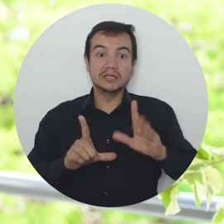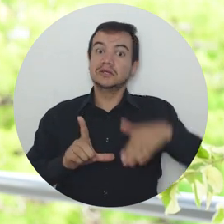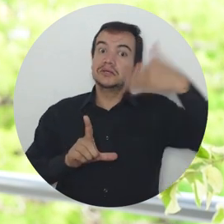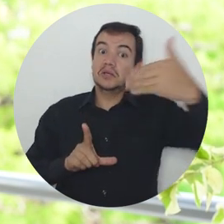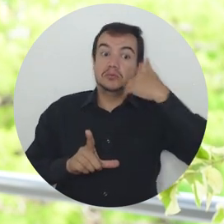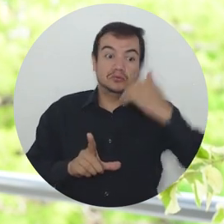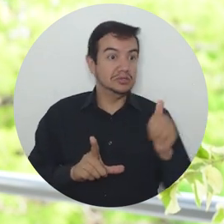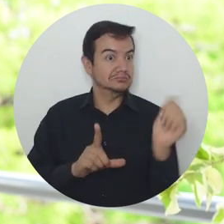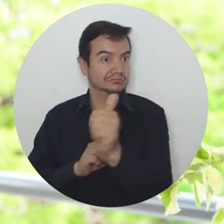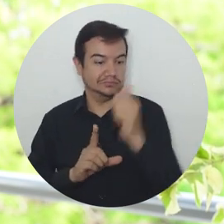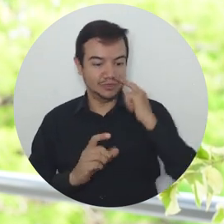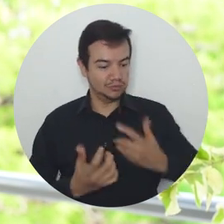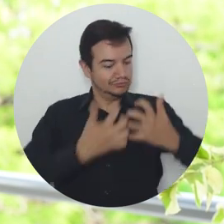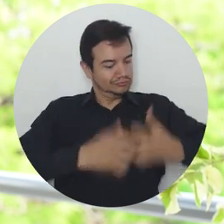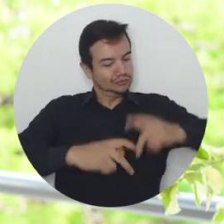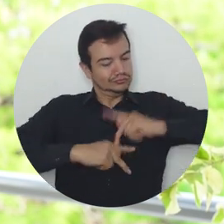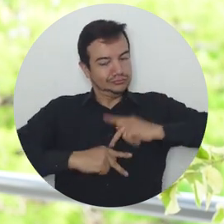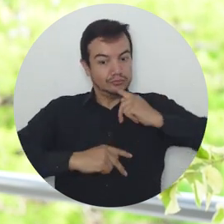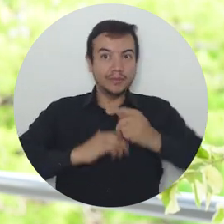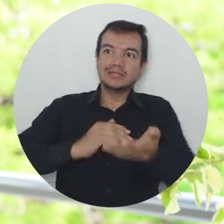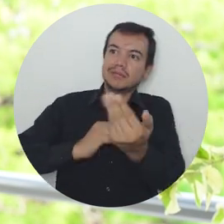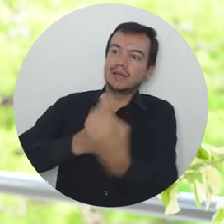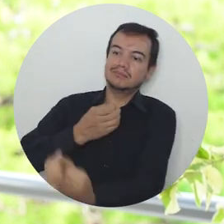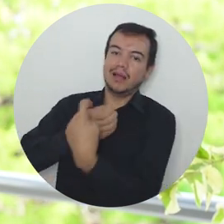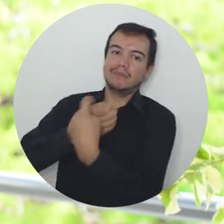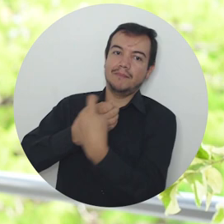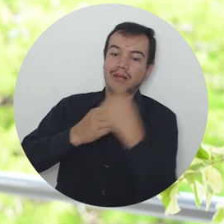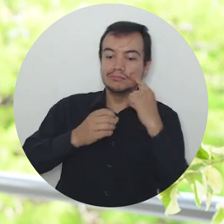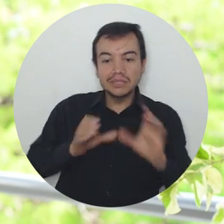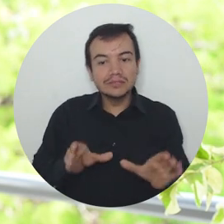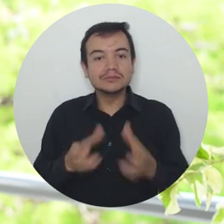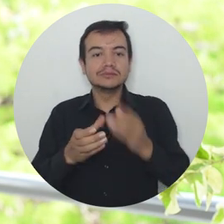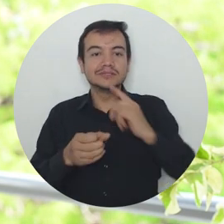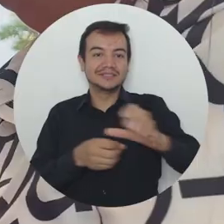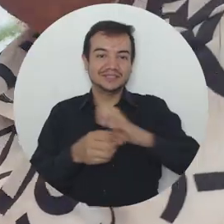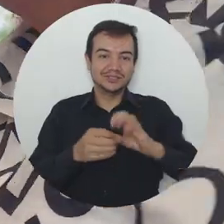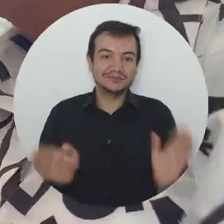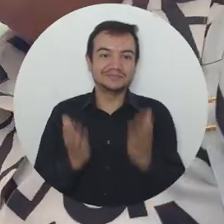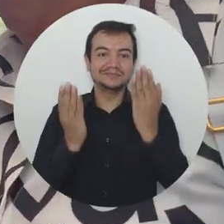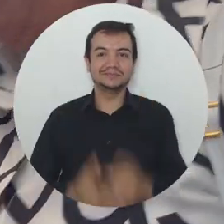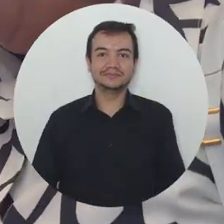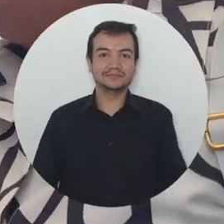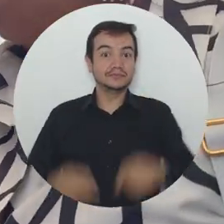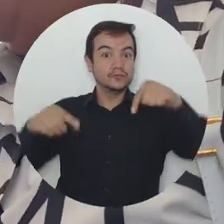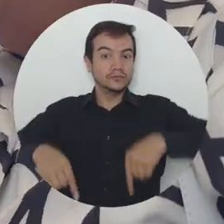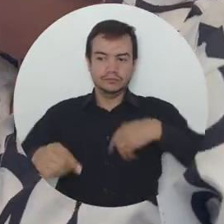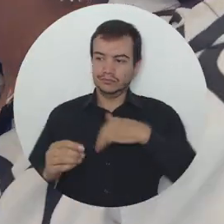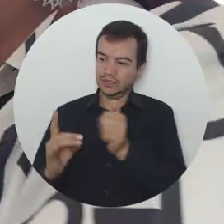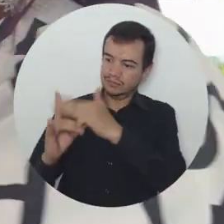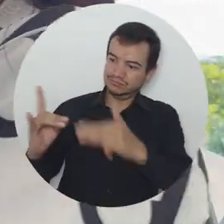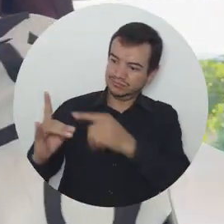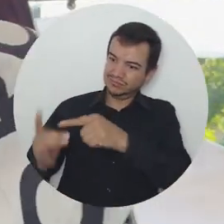estudios sino también por qué no generar empresa, empleo y seguir aportando al desarrollo de la ciudad. Esta contribución desde la Alma